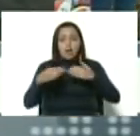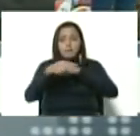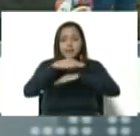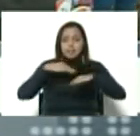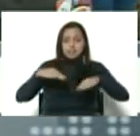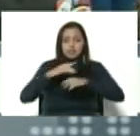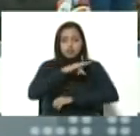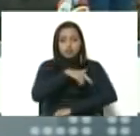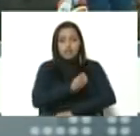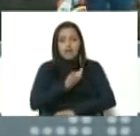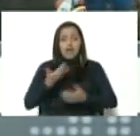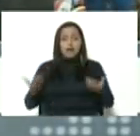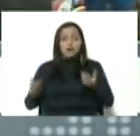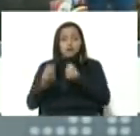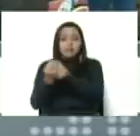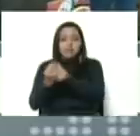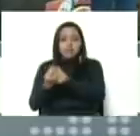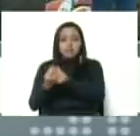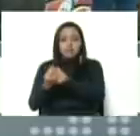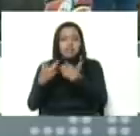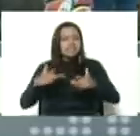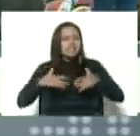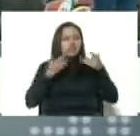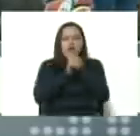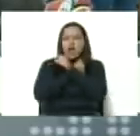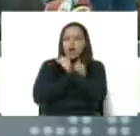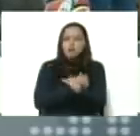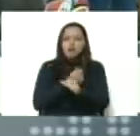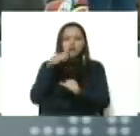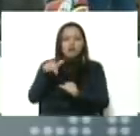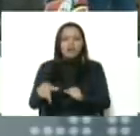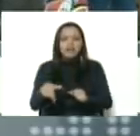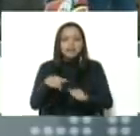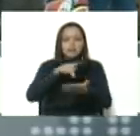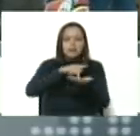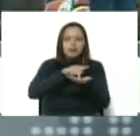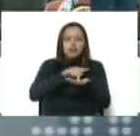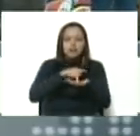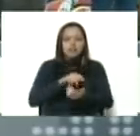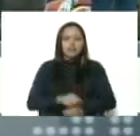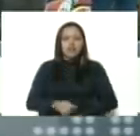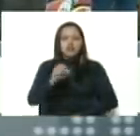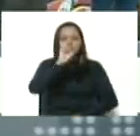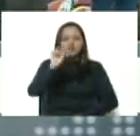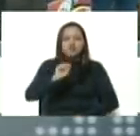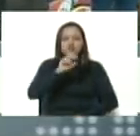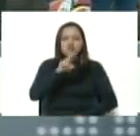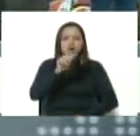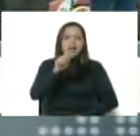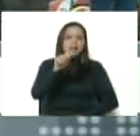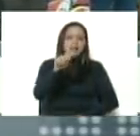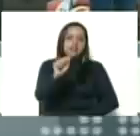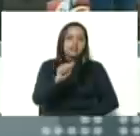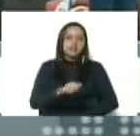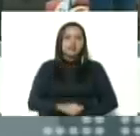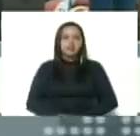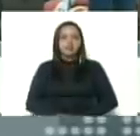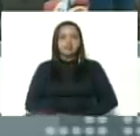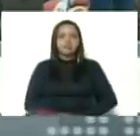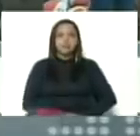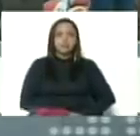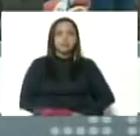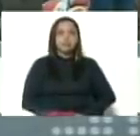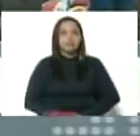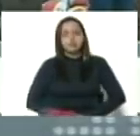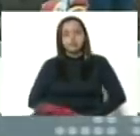Trumpi, que también nos ha acompañado y ha sentido el amor de esta parroquia, de la subata invicta. Así es,